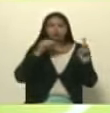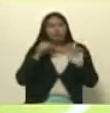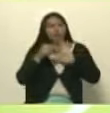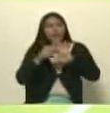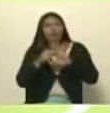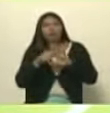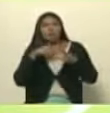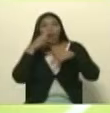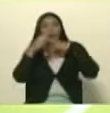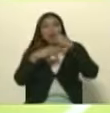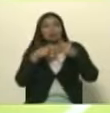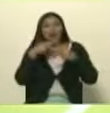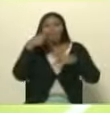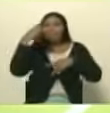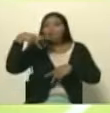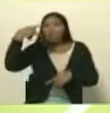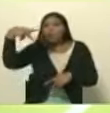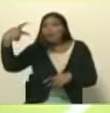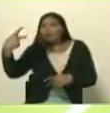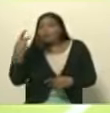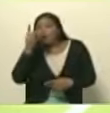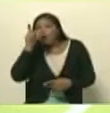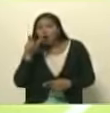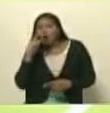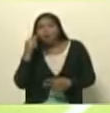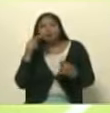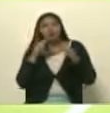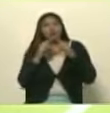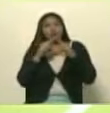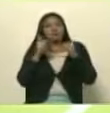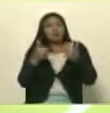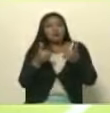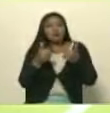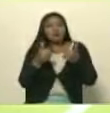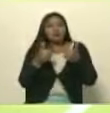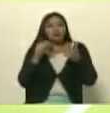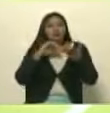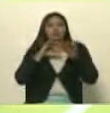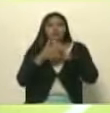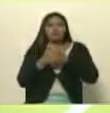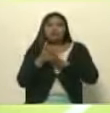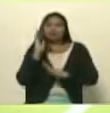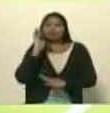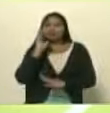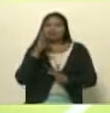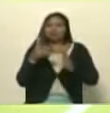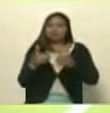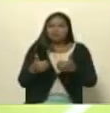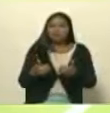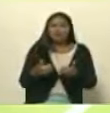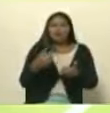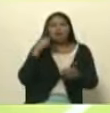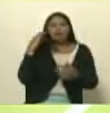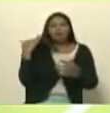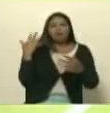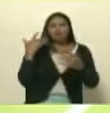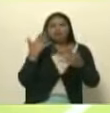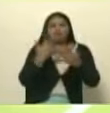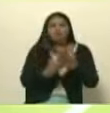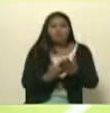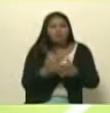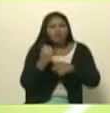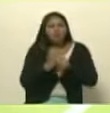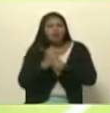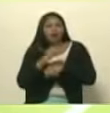poeta, como gran conocedor de lo que es el relato y el discurso, ha venido trabajando en función